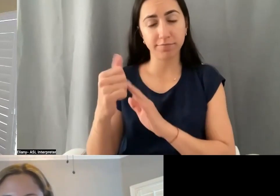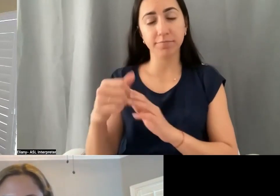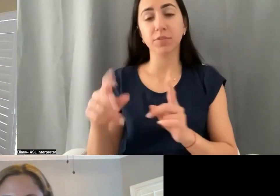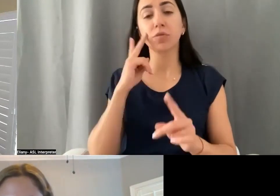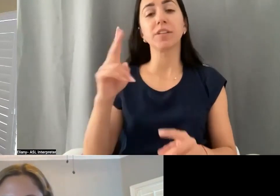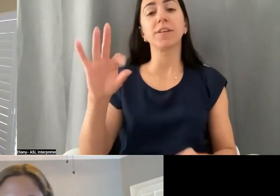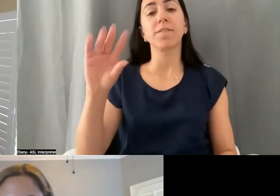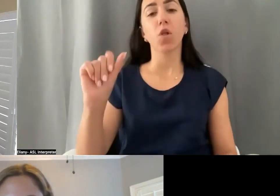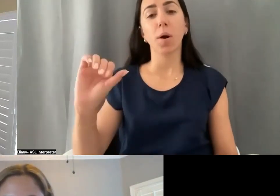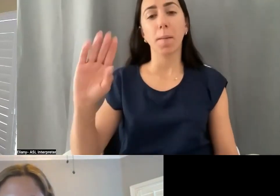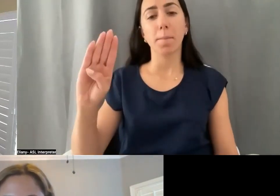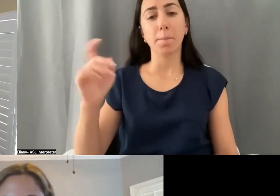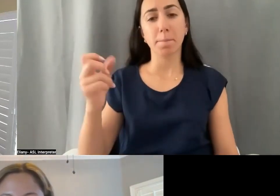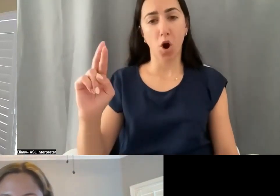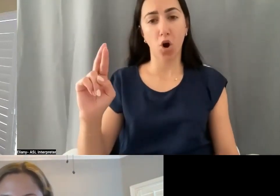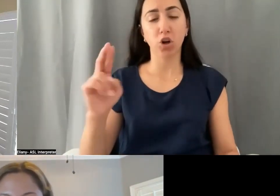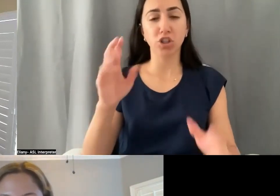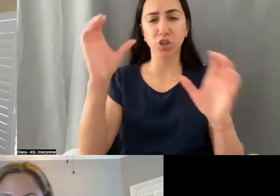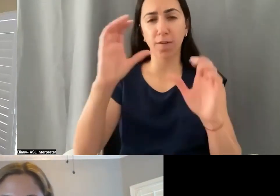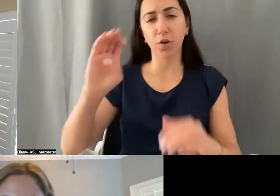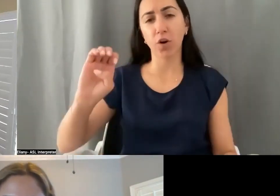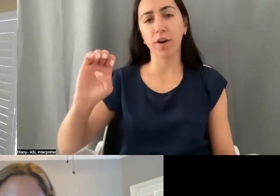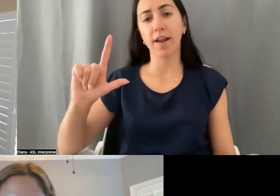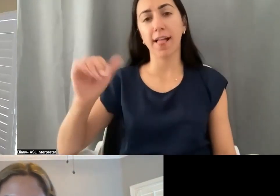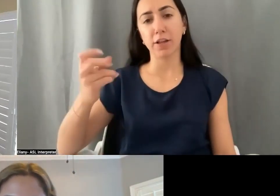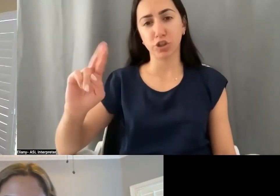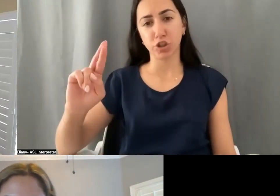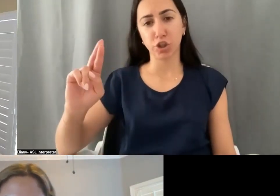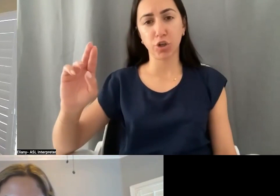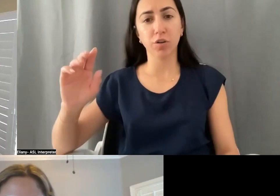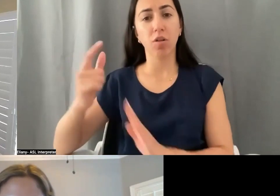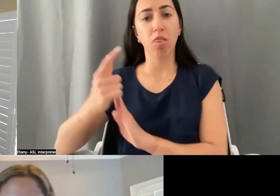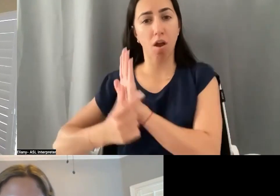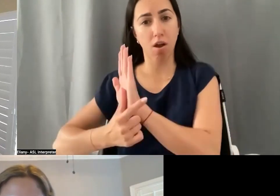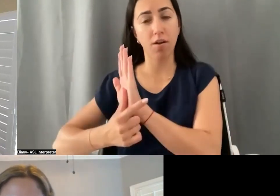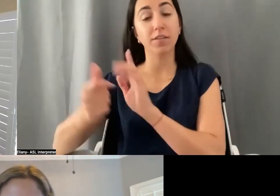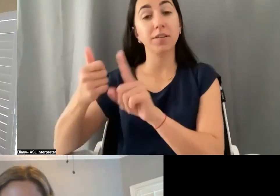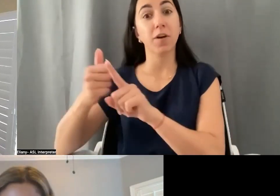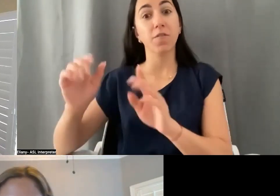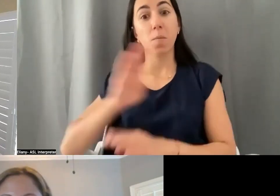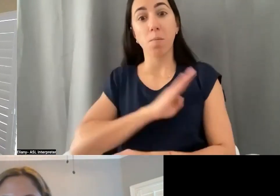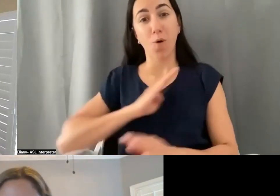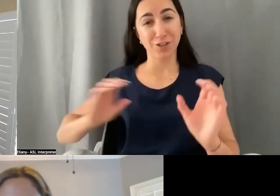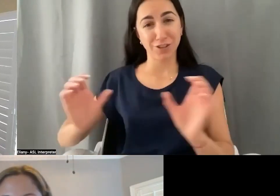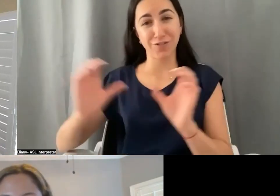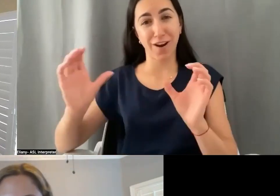personas de tercera edad. Puede ir a las páginas y busque a